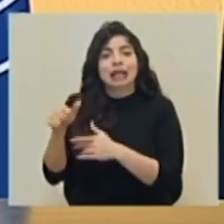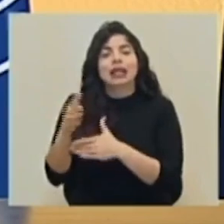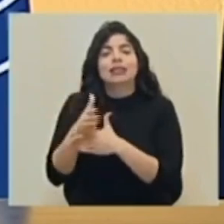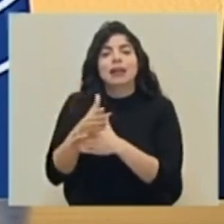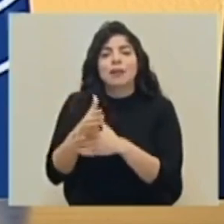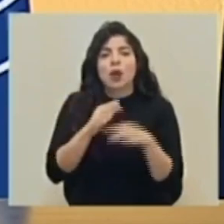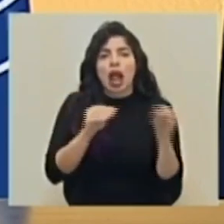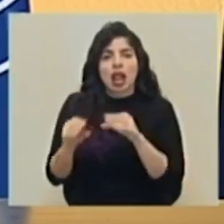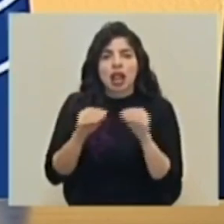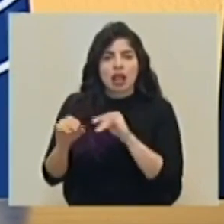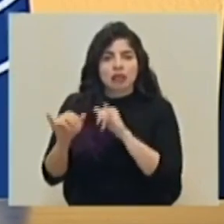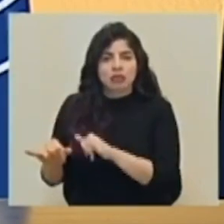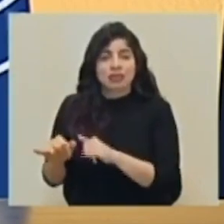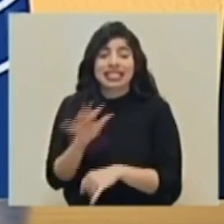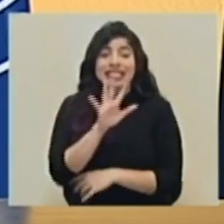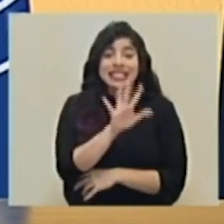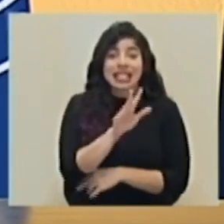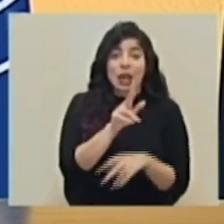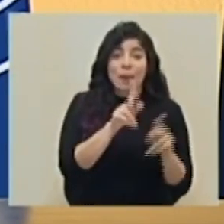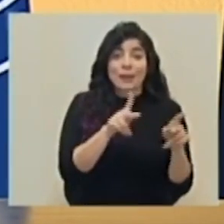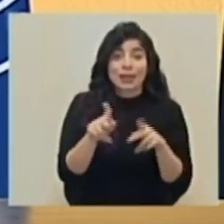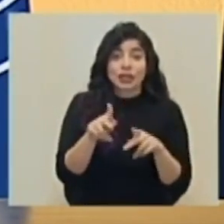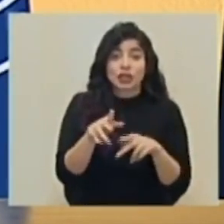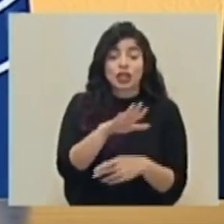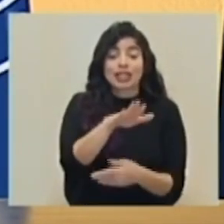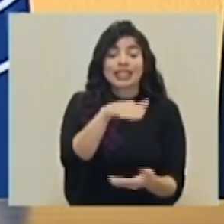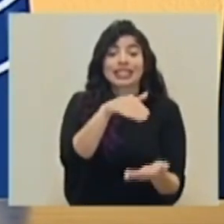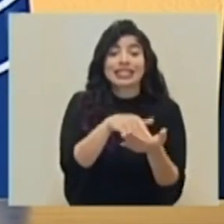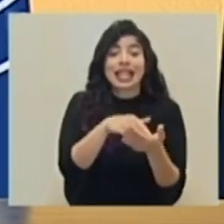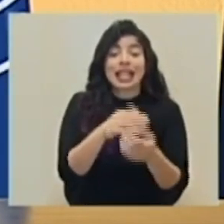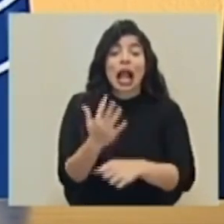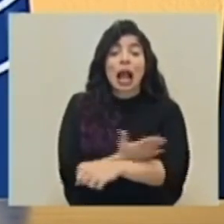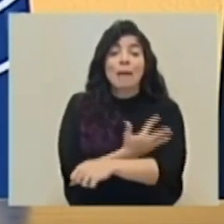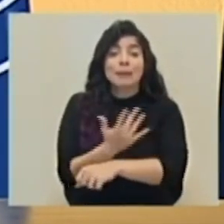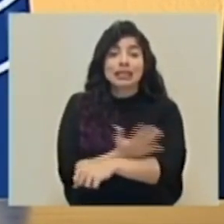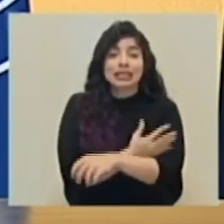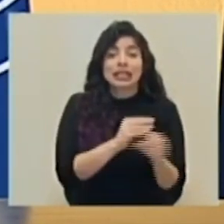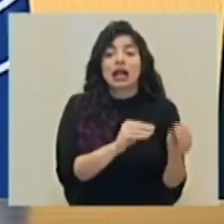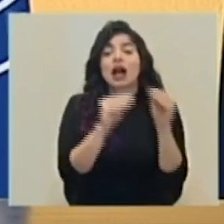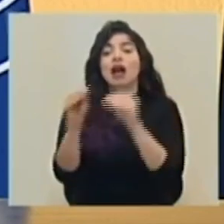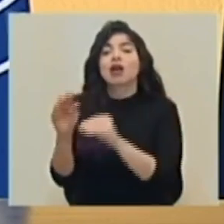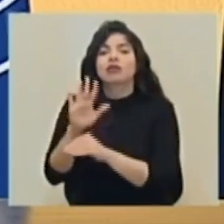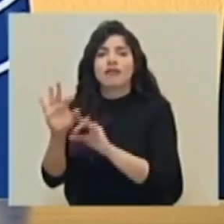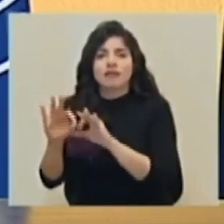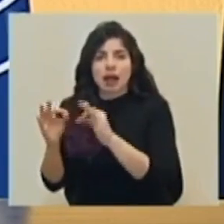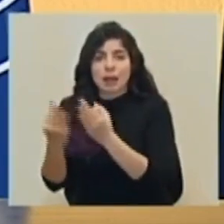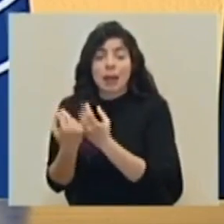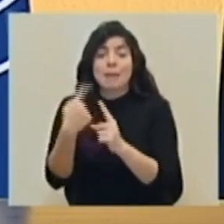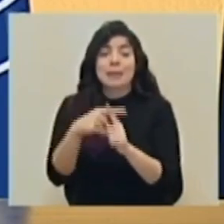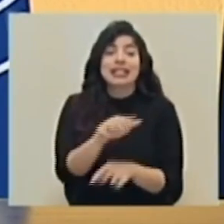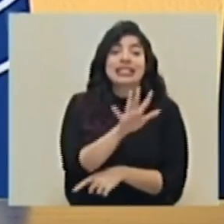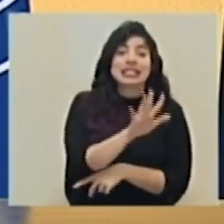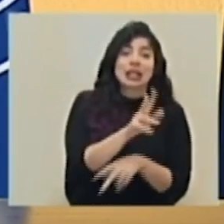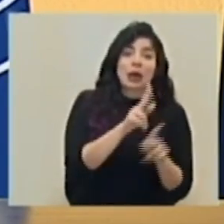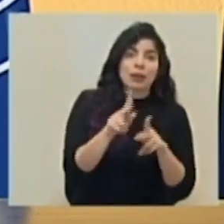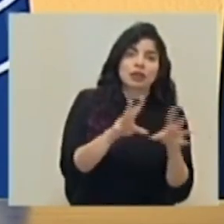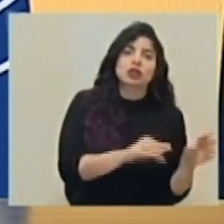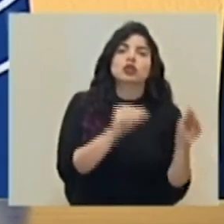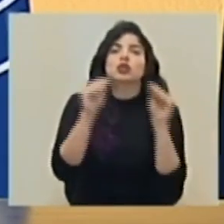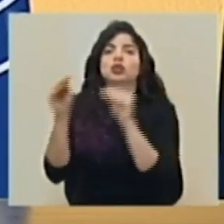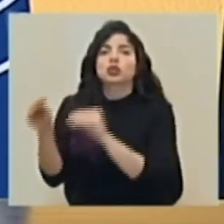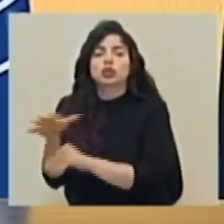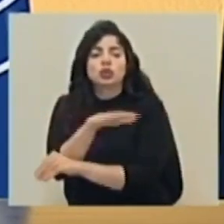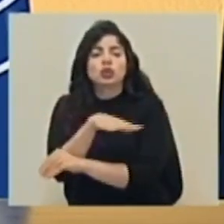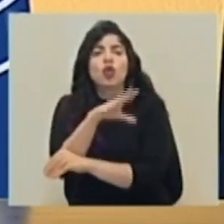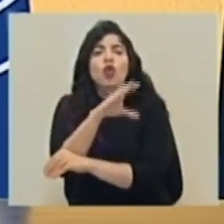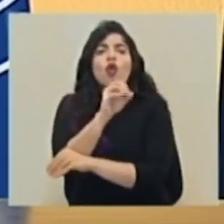Cinco personas que fueron movidas del sector de Central Campesina a casa de familiares y cinco personas más que se movieron del sector de